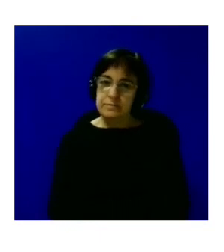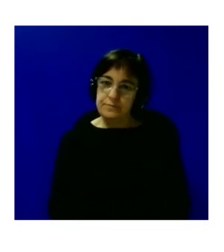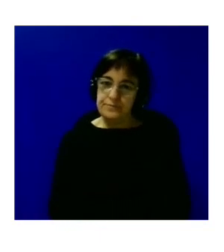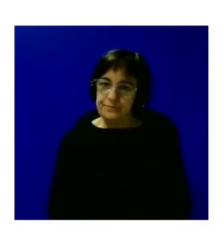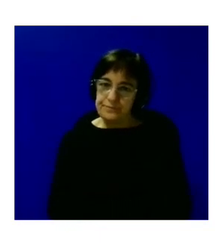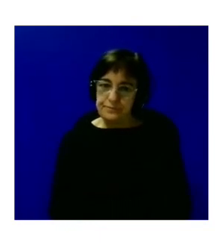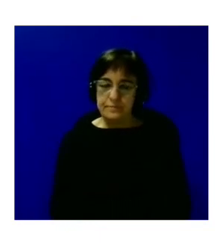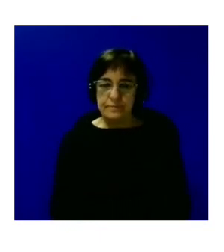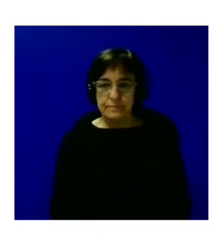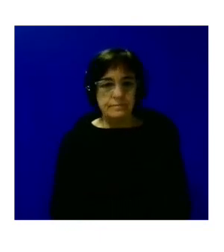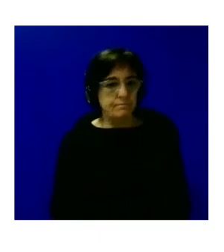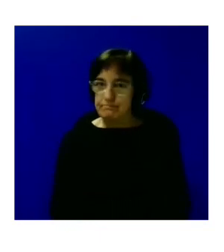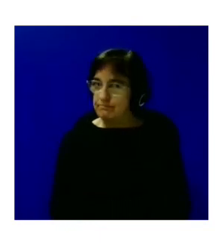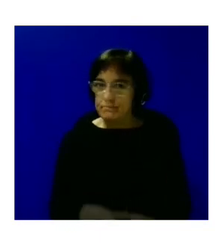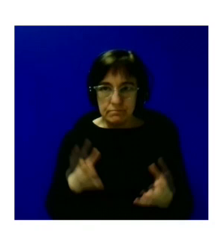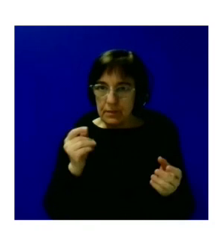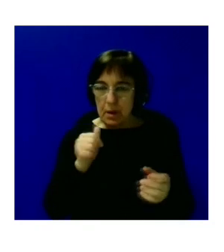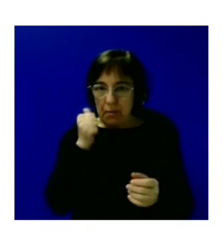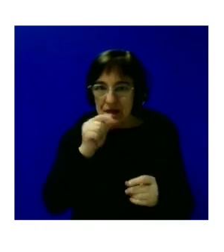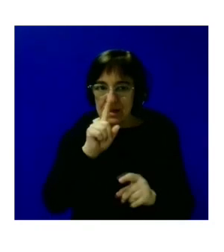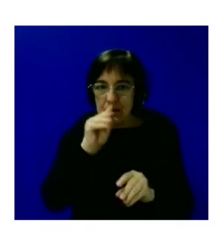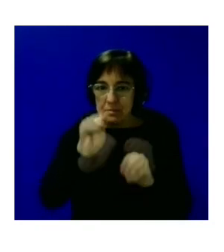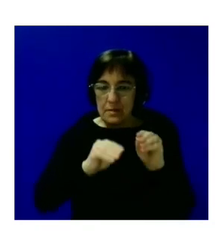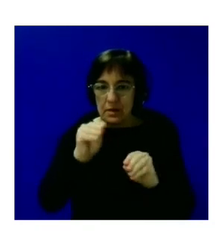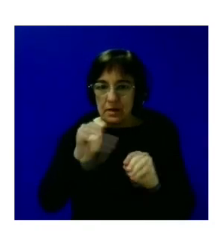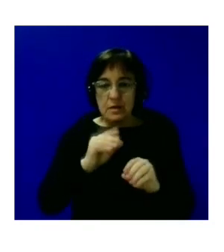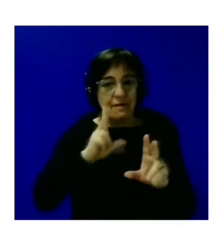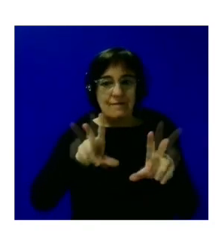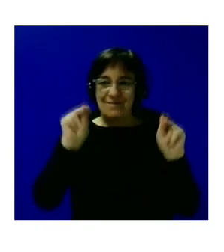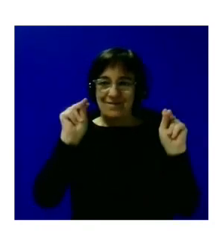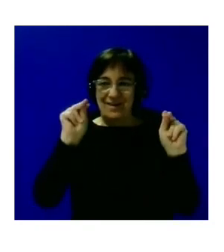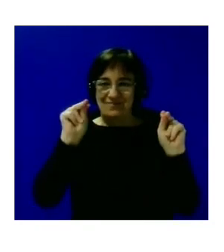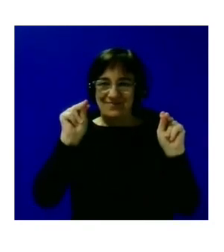en el chat tampoco ¿verdad? vale podamos por concluir